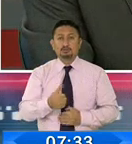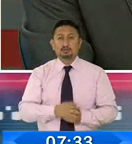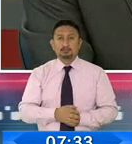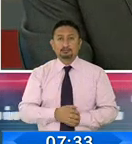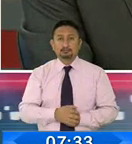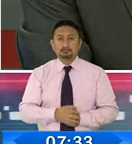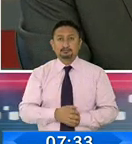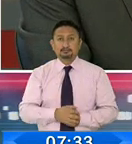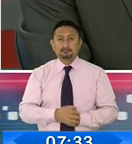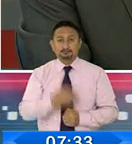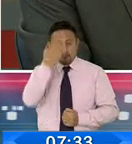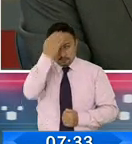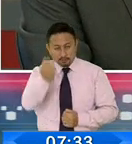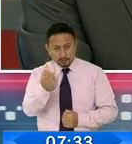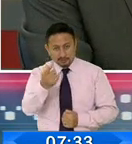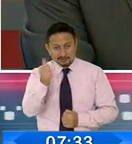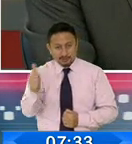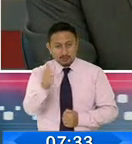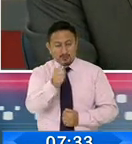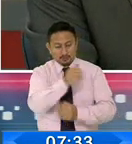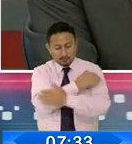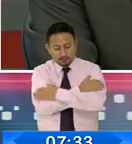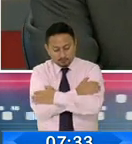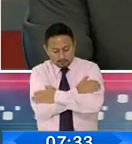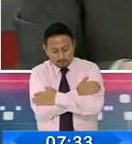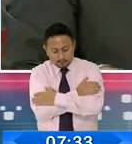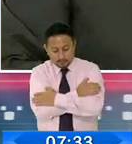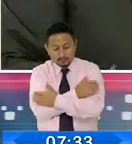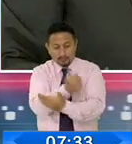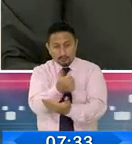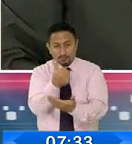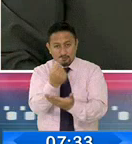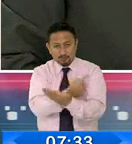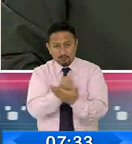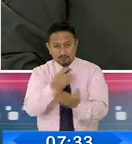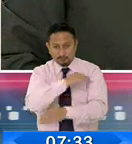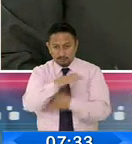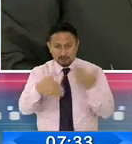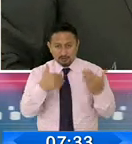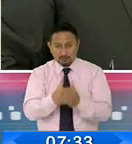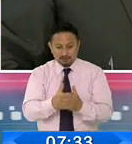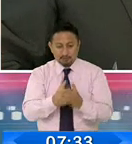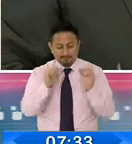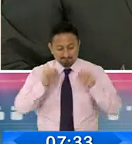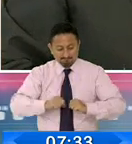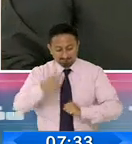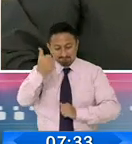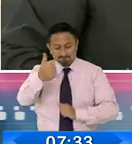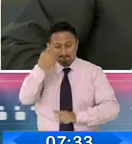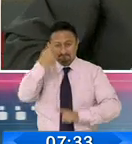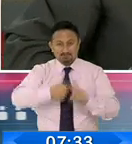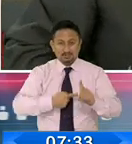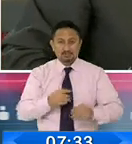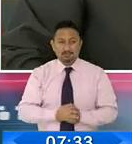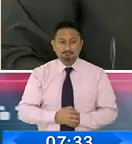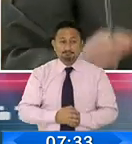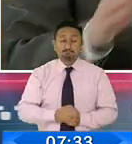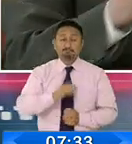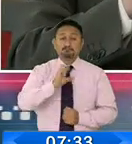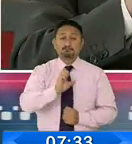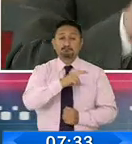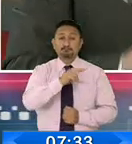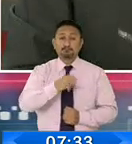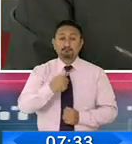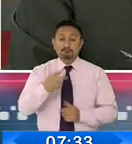días, un abrazo a cada uno de ustedes y también una linda semana para todos. Una buena semana y buen mes, doctor Pérez. El CNE solo dio paso al